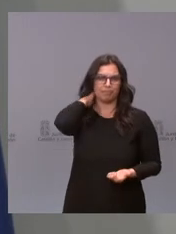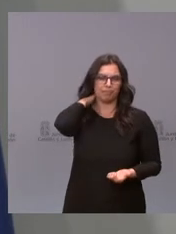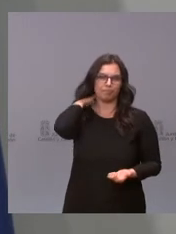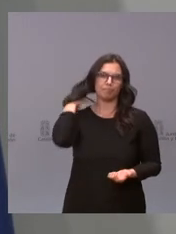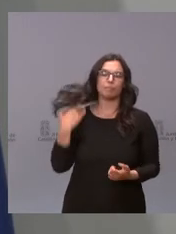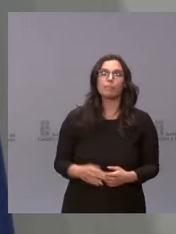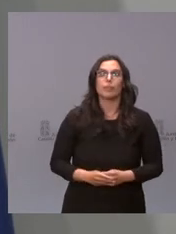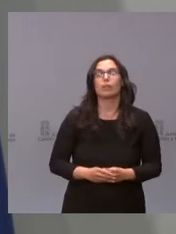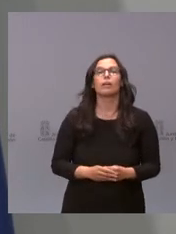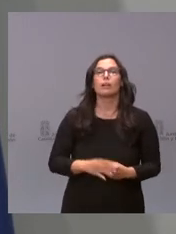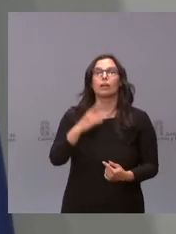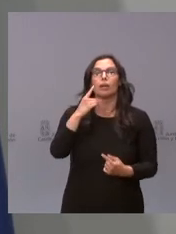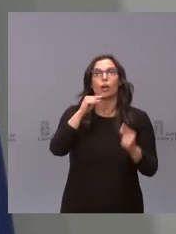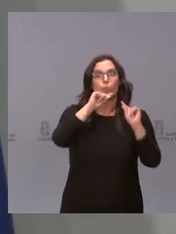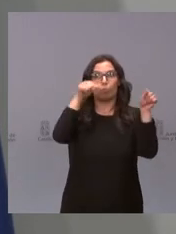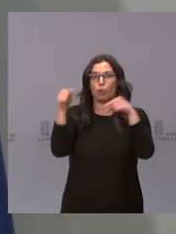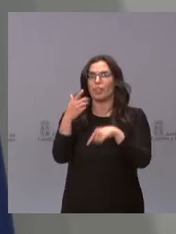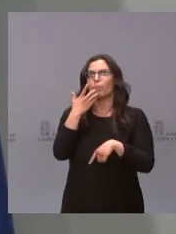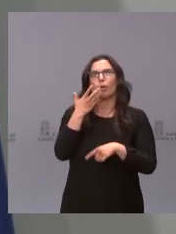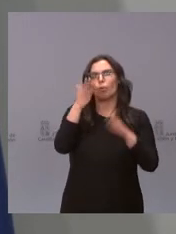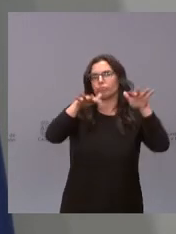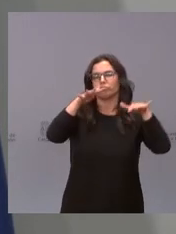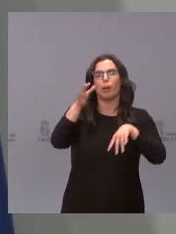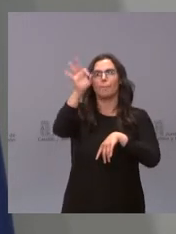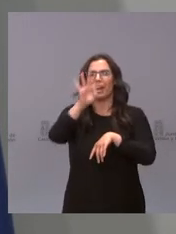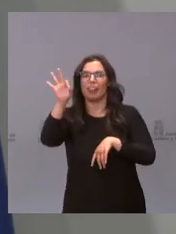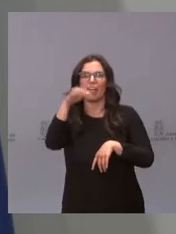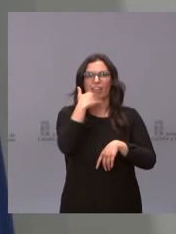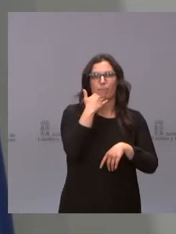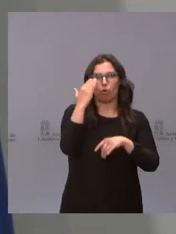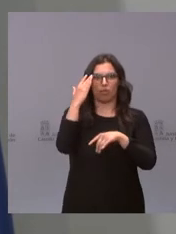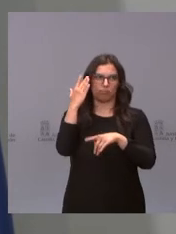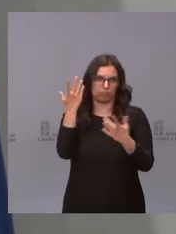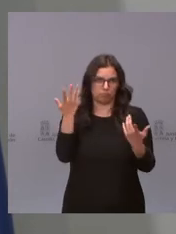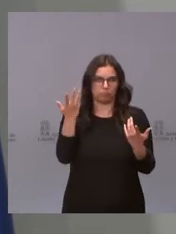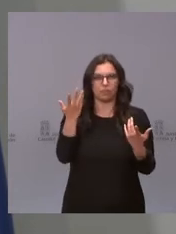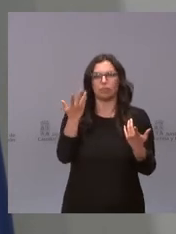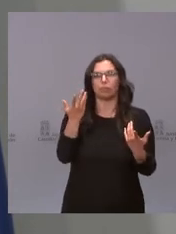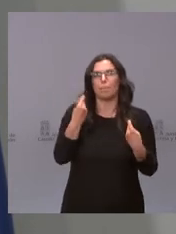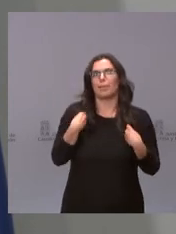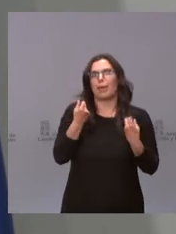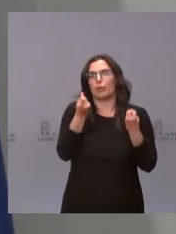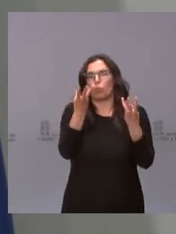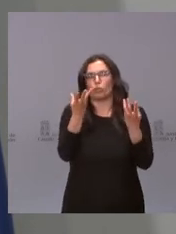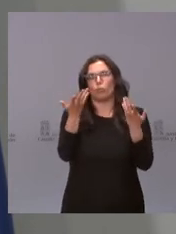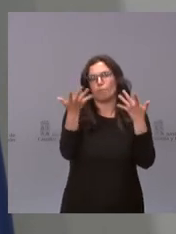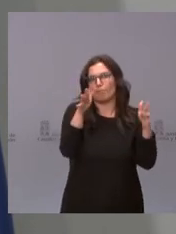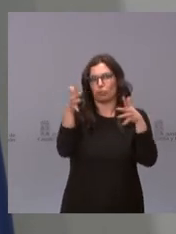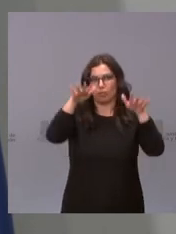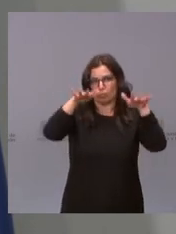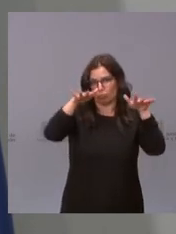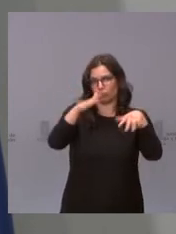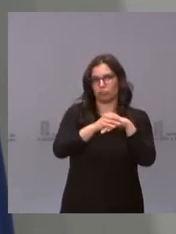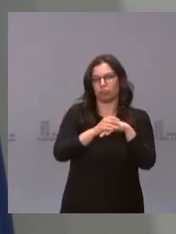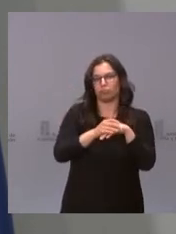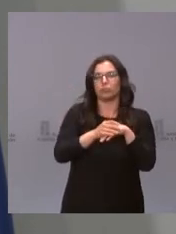provincias de población muy similar, como son Palencia y Zamora, quienes hemos trabajado en un hospital, sabemos que más o menos asistimos a